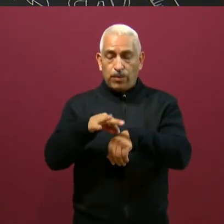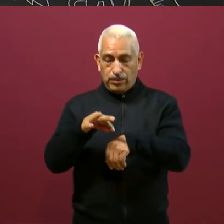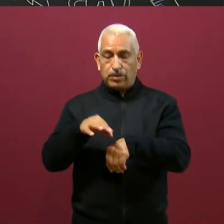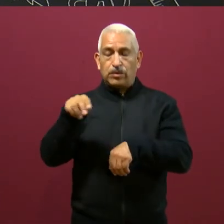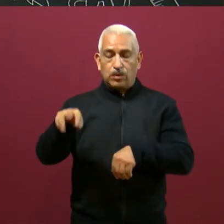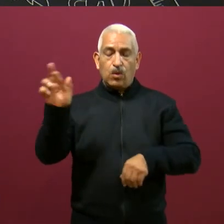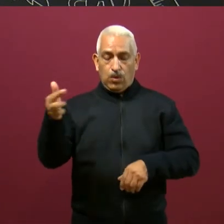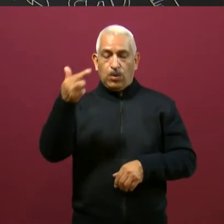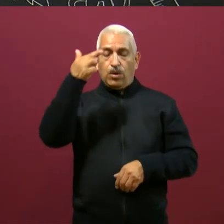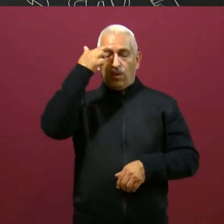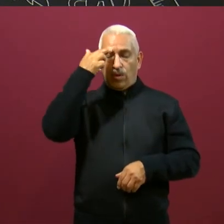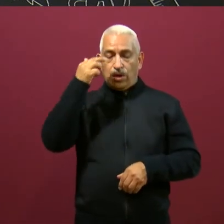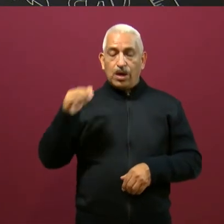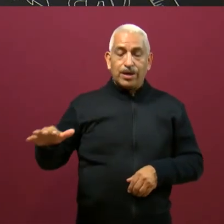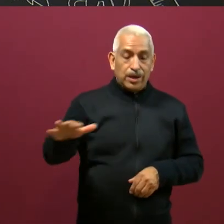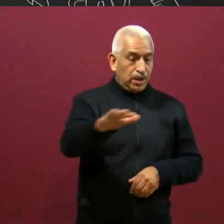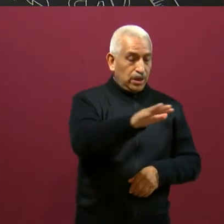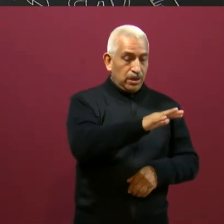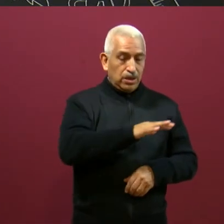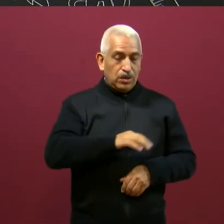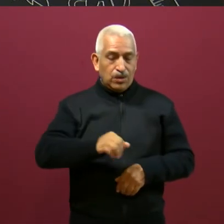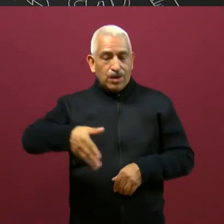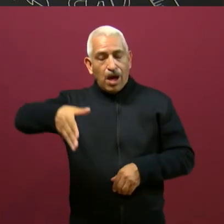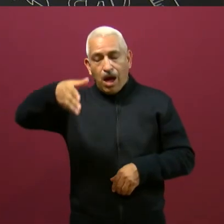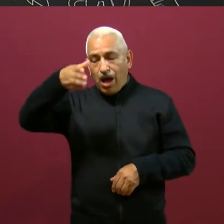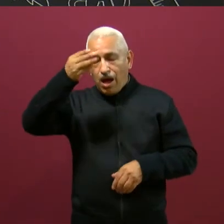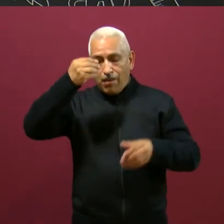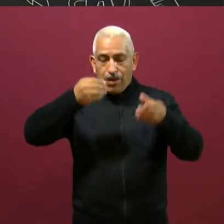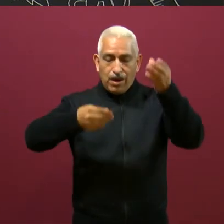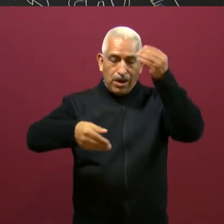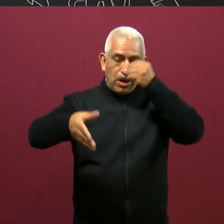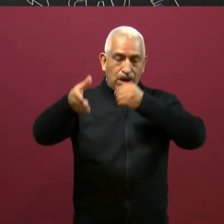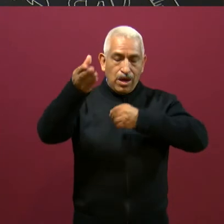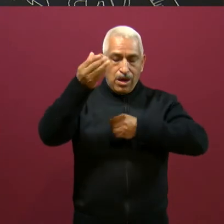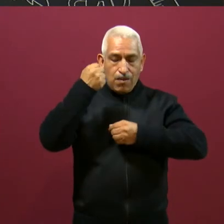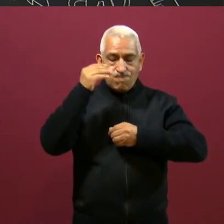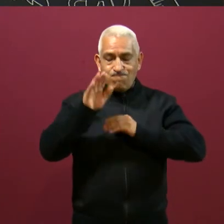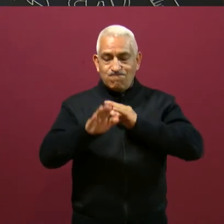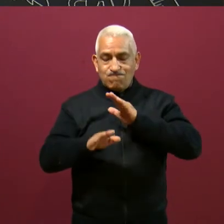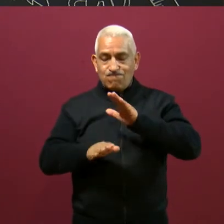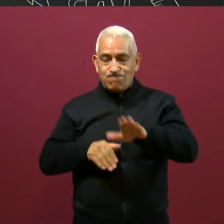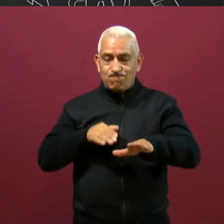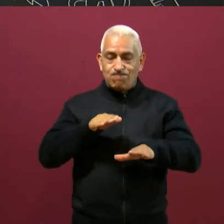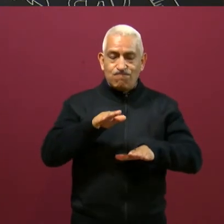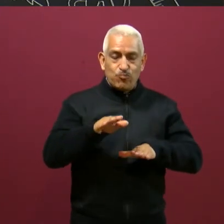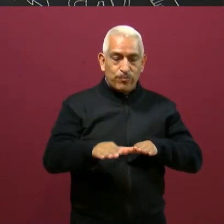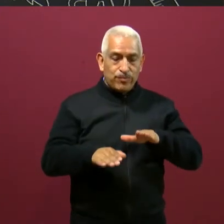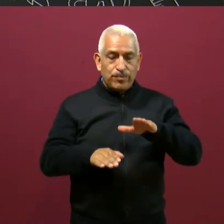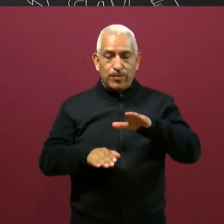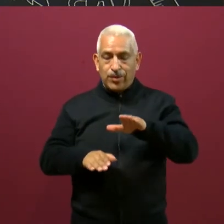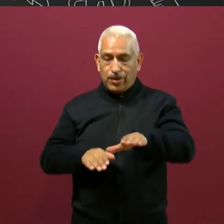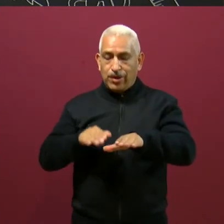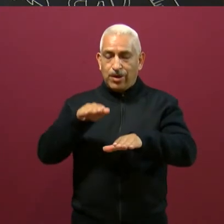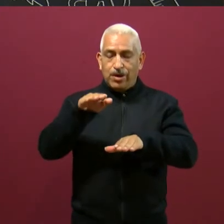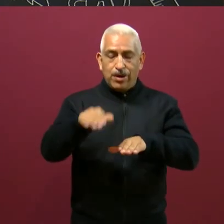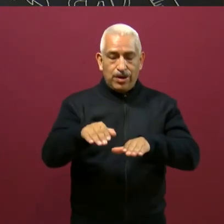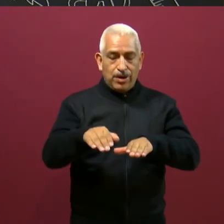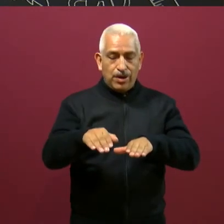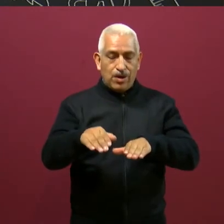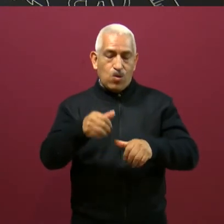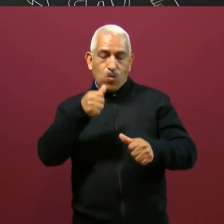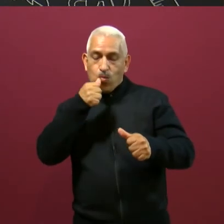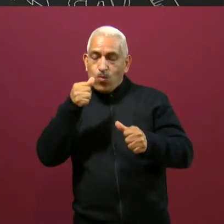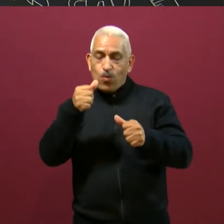que todos podemos aprender y caminar bajo el conocimiento de las letras